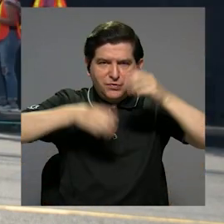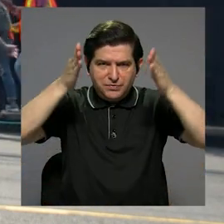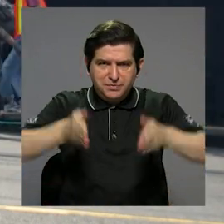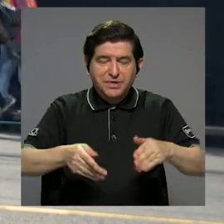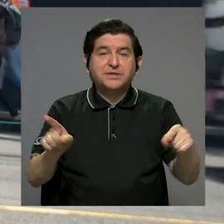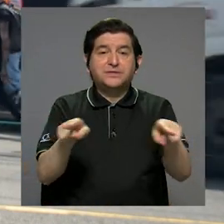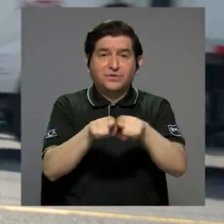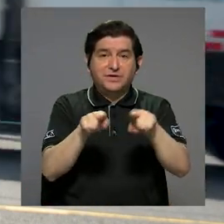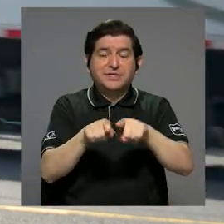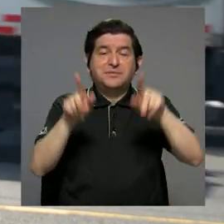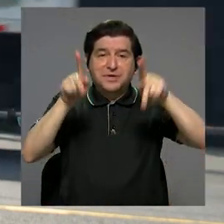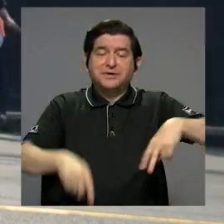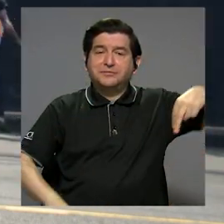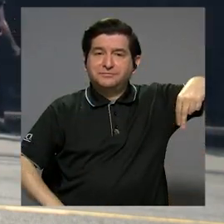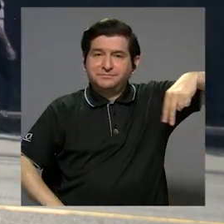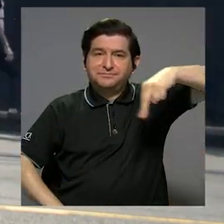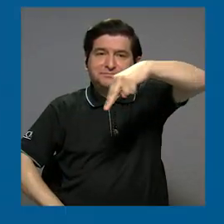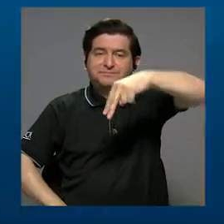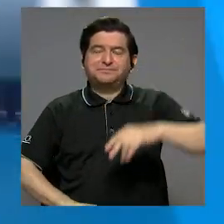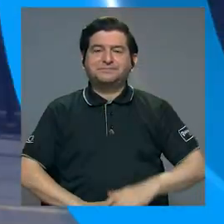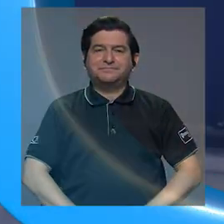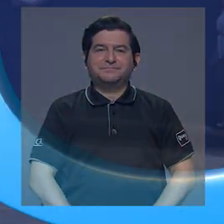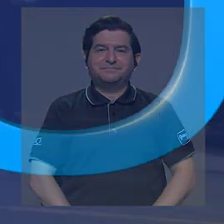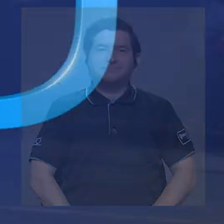de ciclistas e incluso la de peatones.